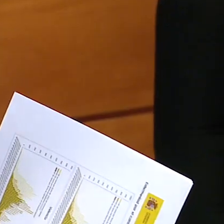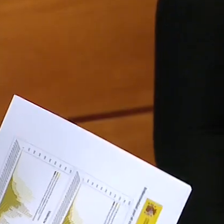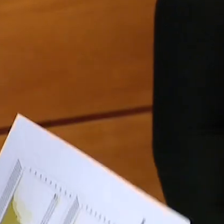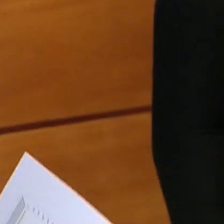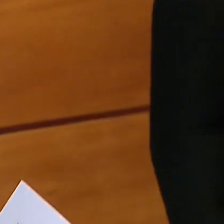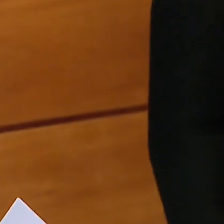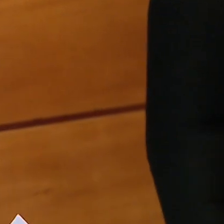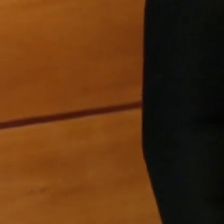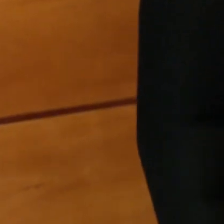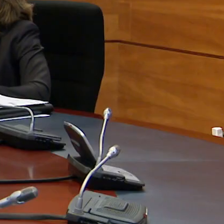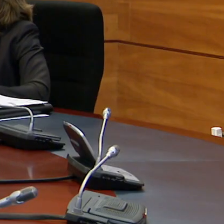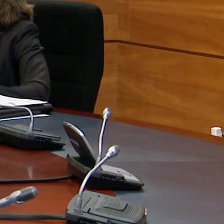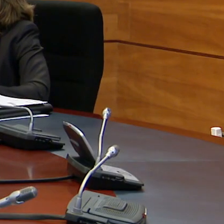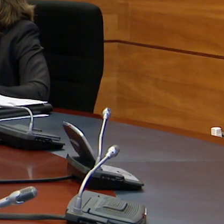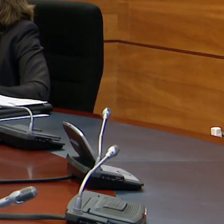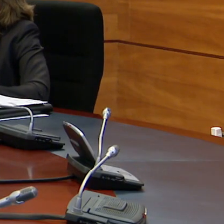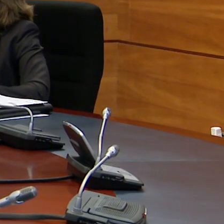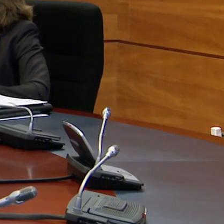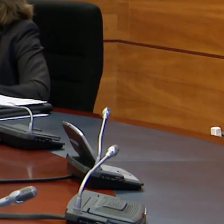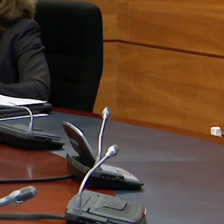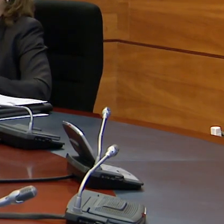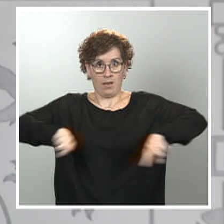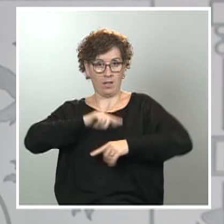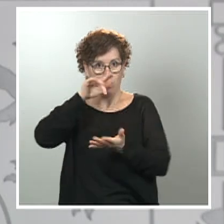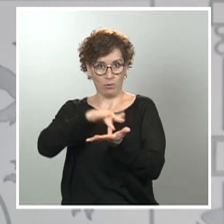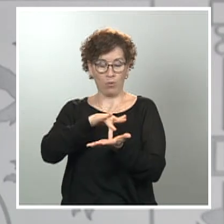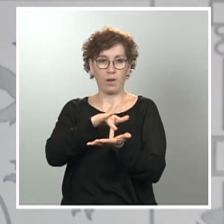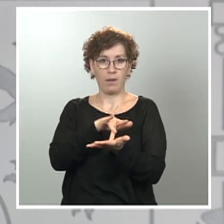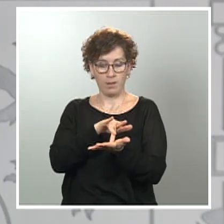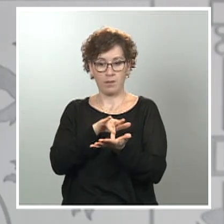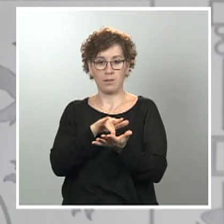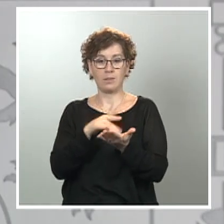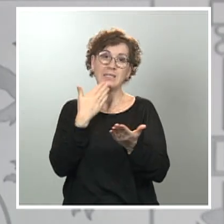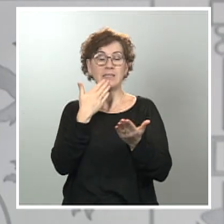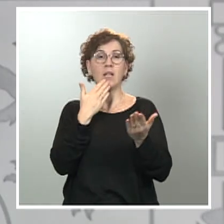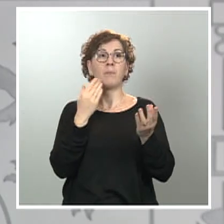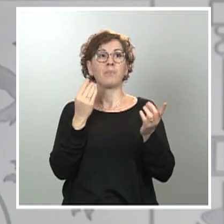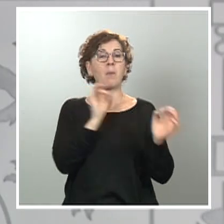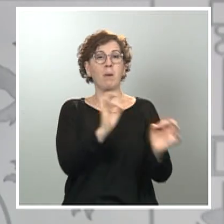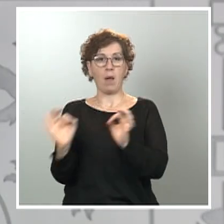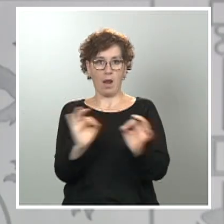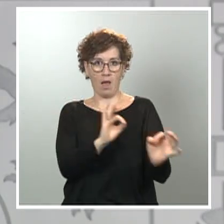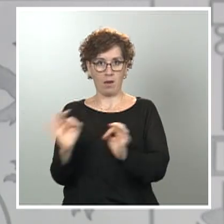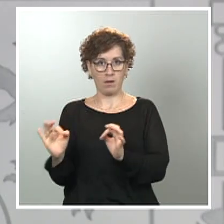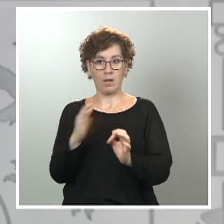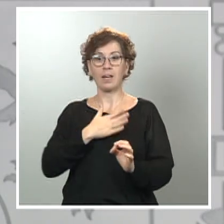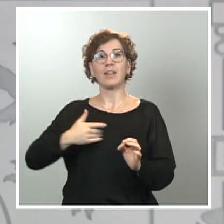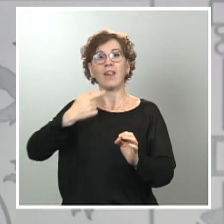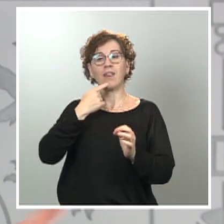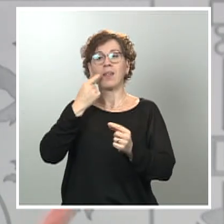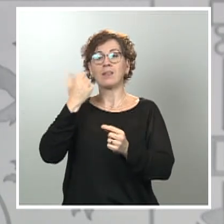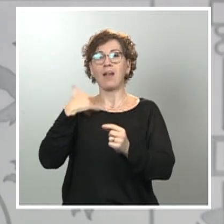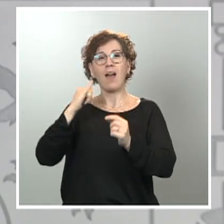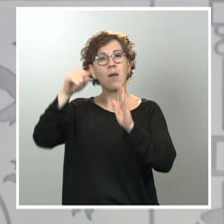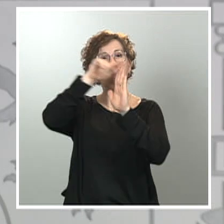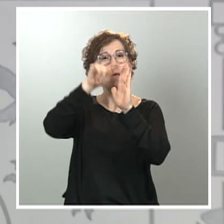precisamente nos estamos encontrando. Es la fase preparatoria, en la que además de las medidas de alivio comunes para todo el país que